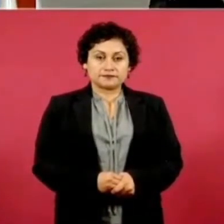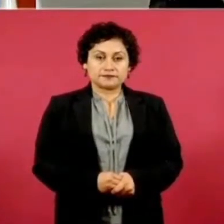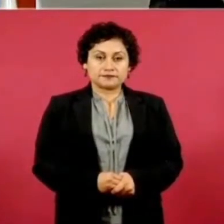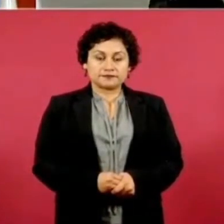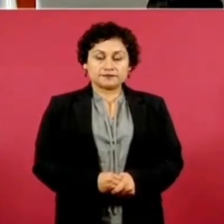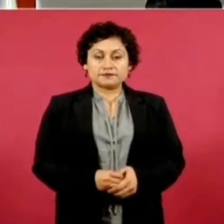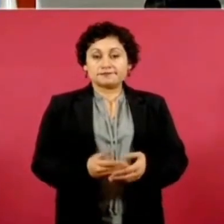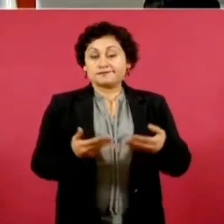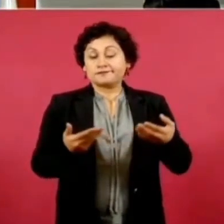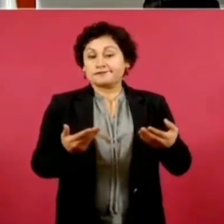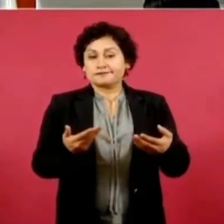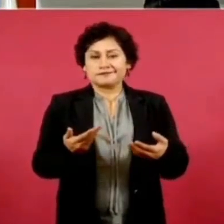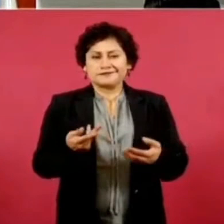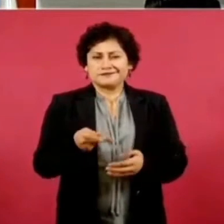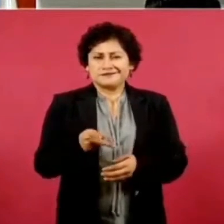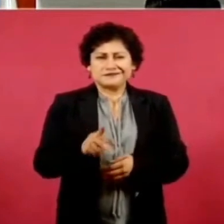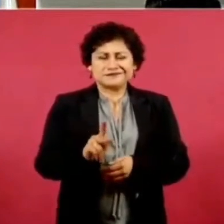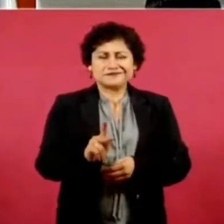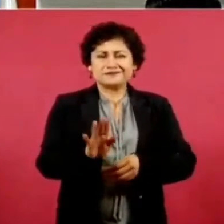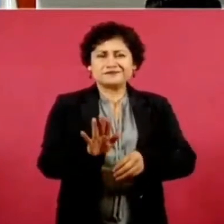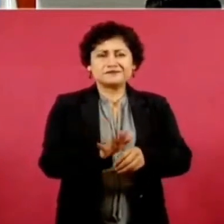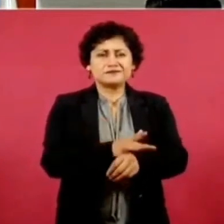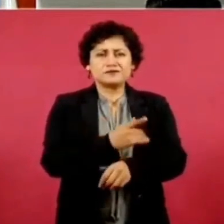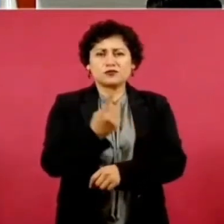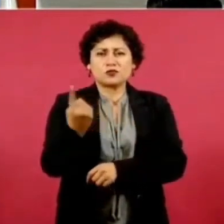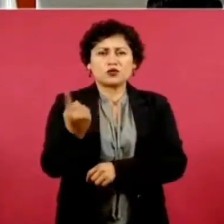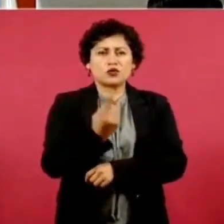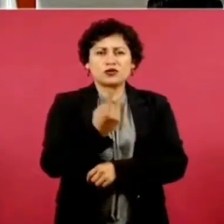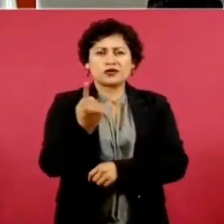pero ¿por qué los atienden también?